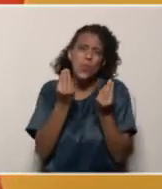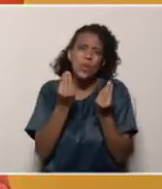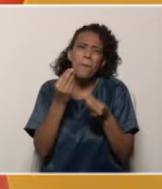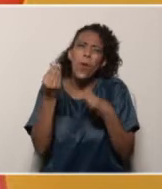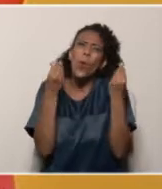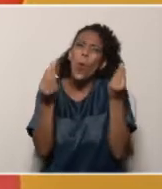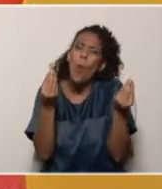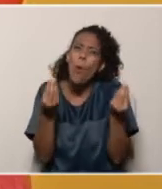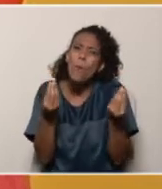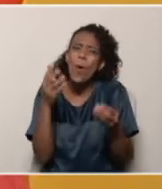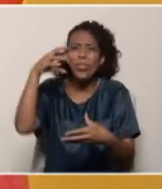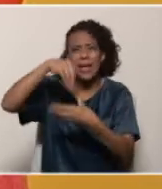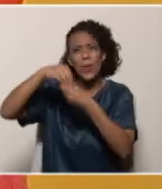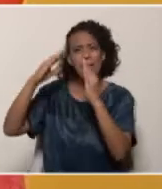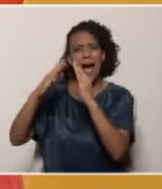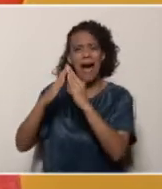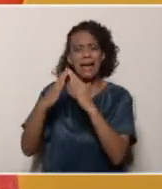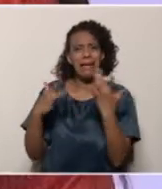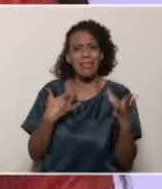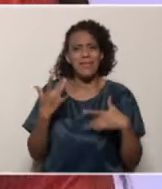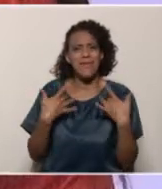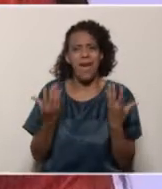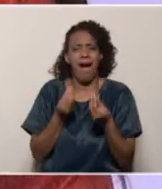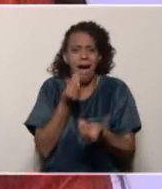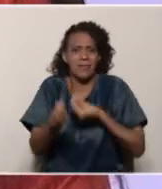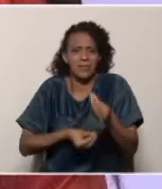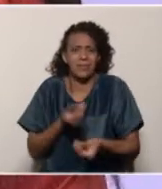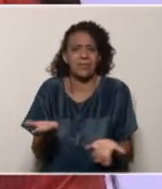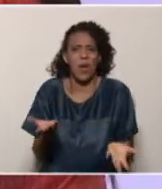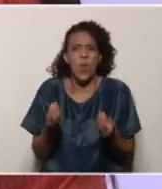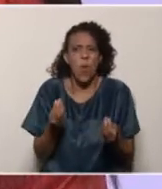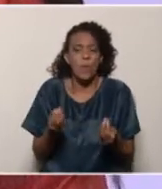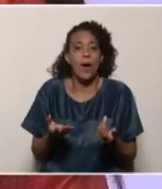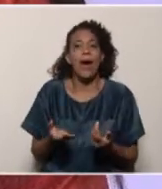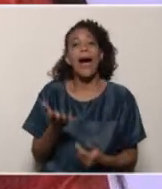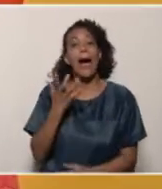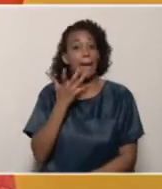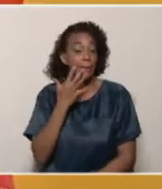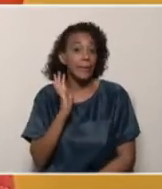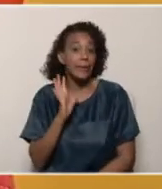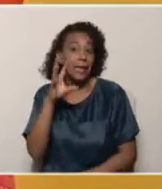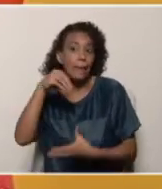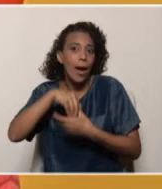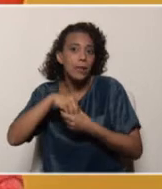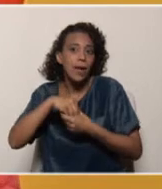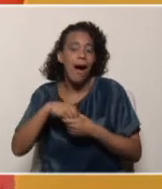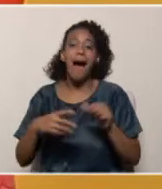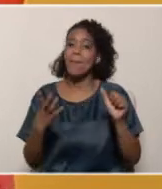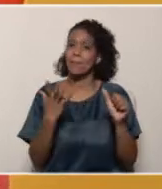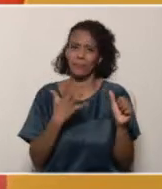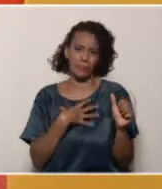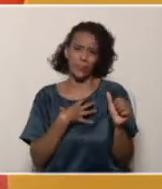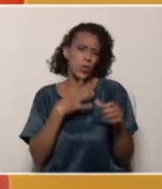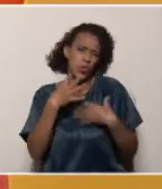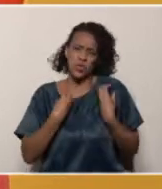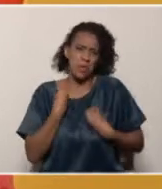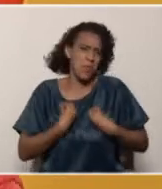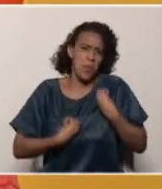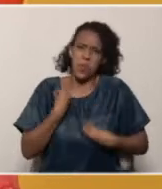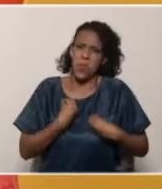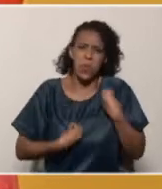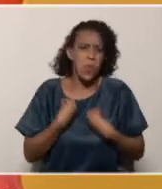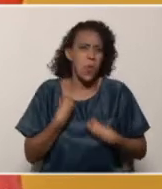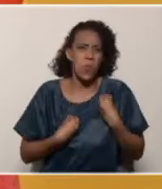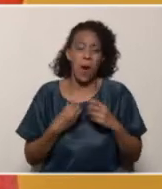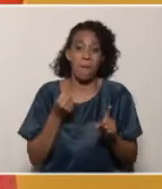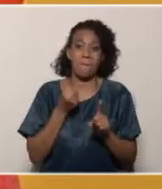preguntan, bueno, pero ¿cómo haríamos en este caso? ¿En qué actividades podemos estar inmersos si estamos desde casa? No se preocupen porque sé que